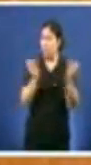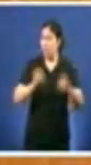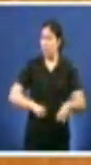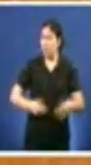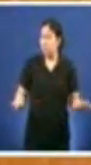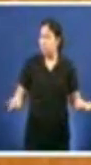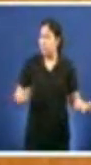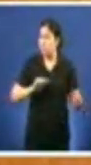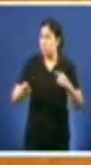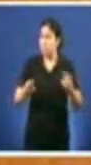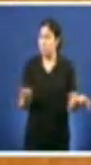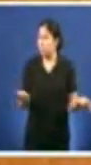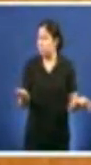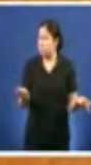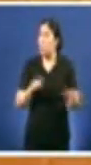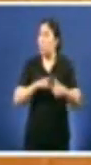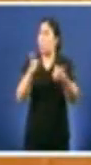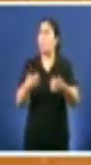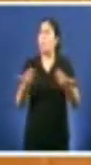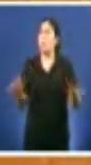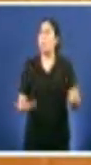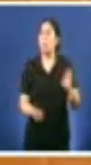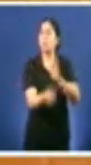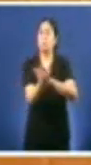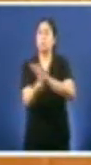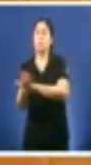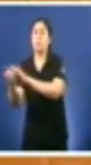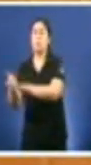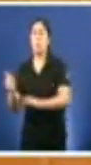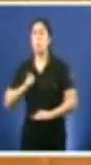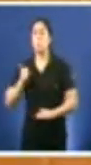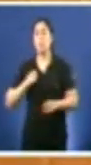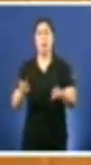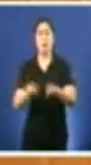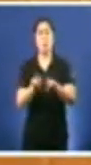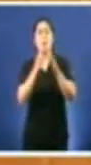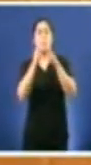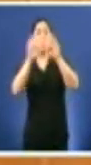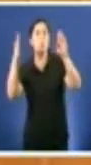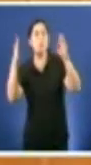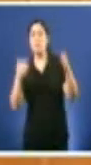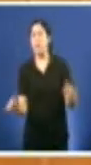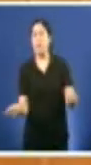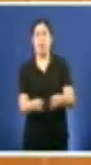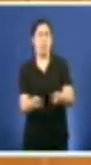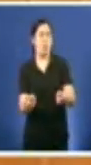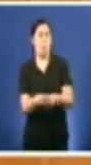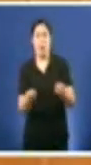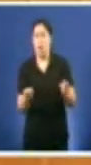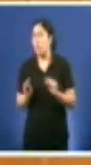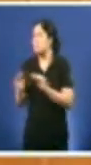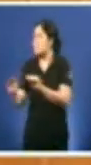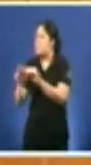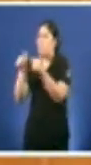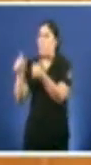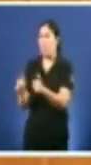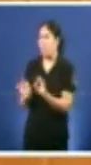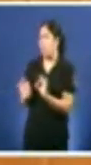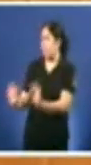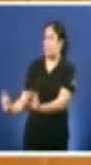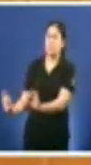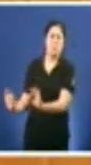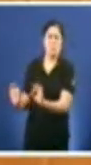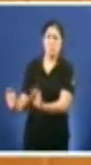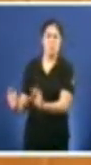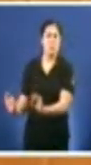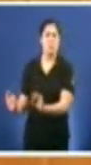é ter povisas por toda Galicia ese é o seu modelo e lle digo por que é o seu modelo eu digo por que